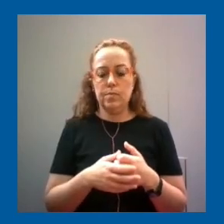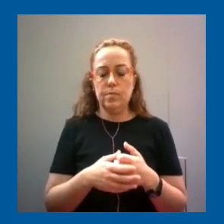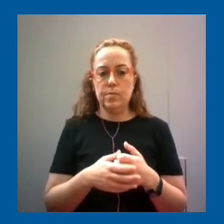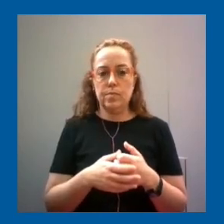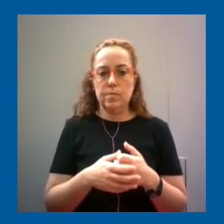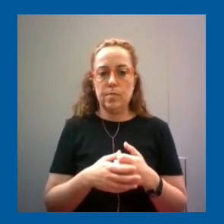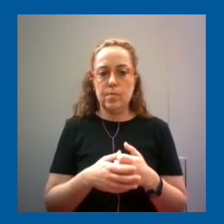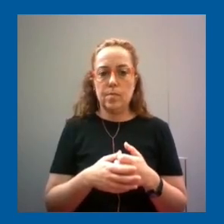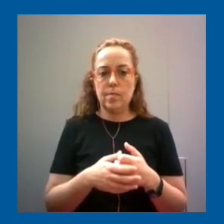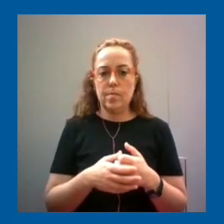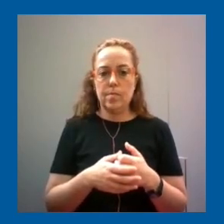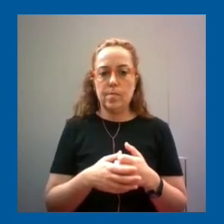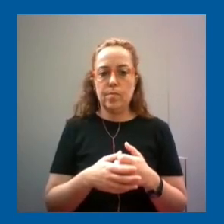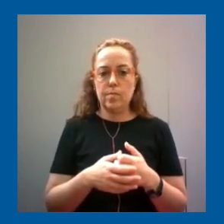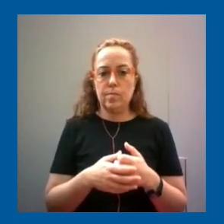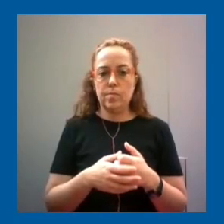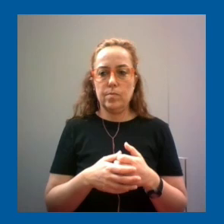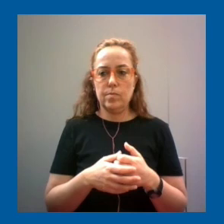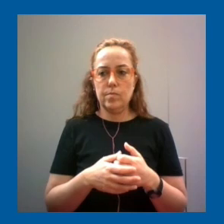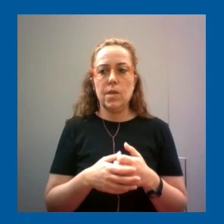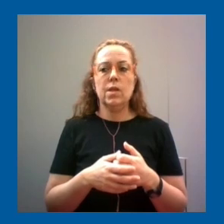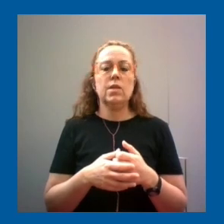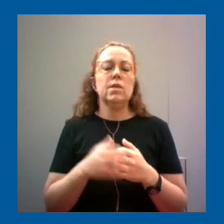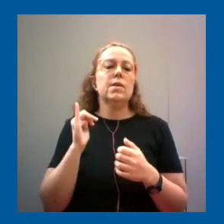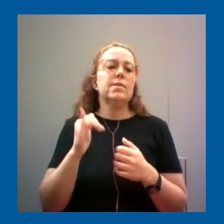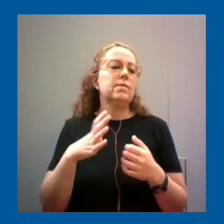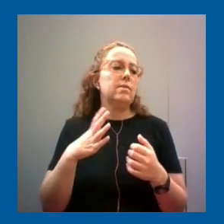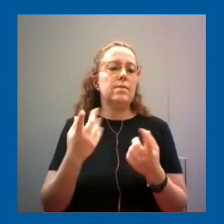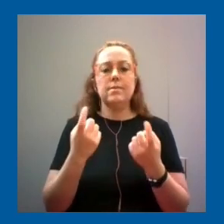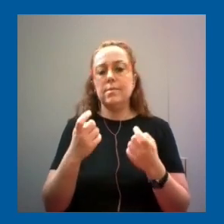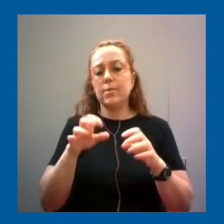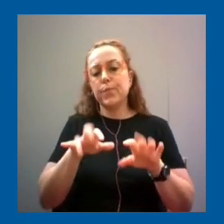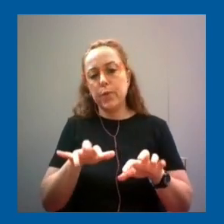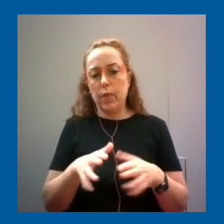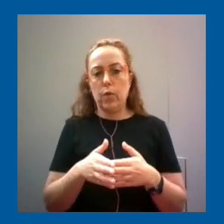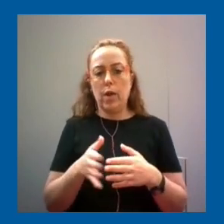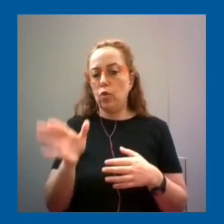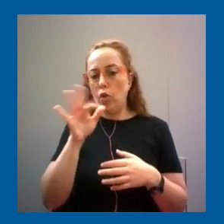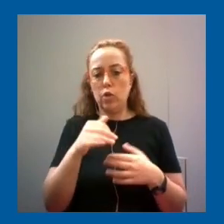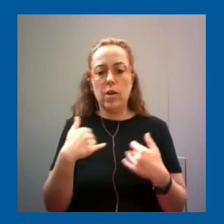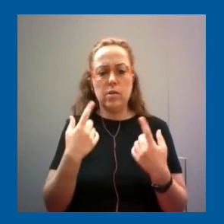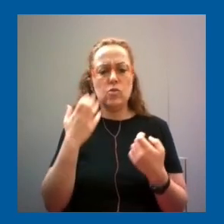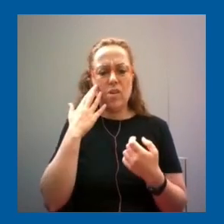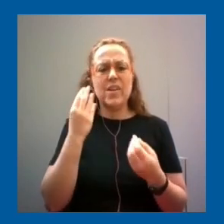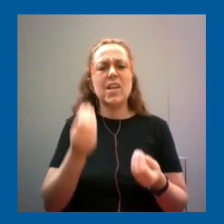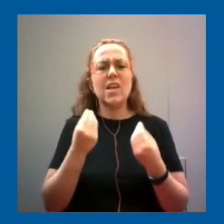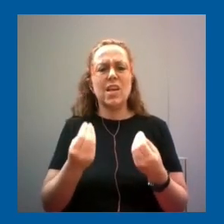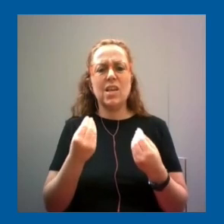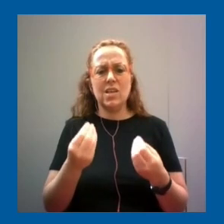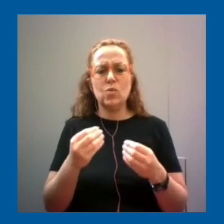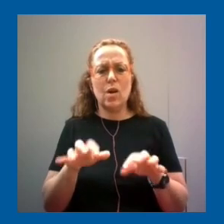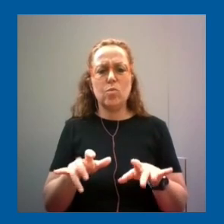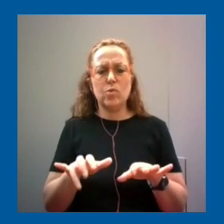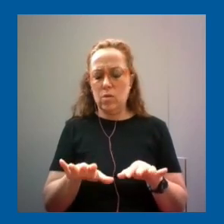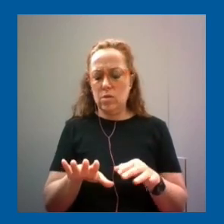Primero que nada, si vivimos utilizando computadoras, necesitamos saber lo que es una computadora. No